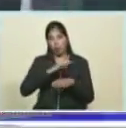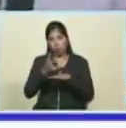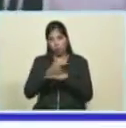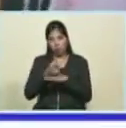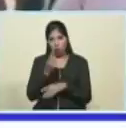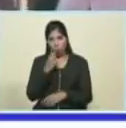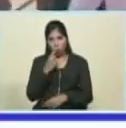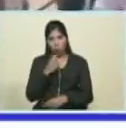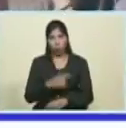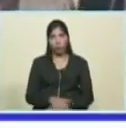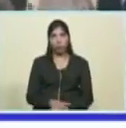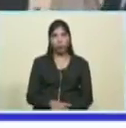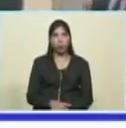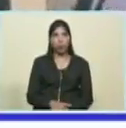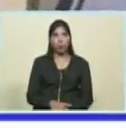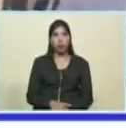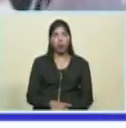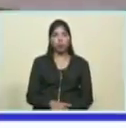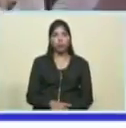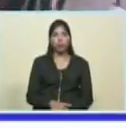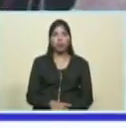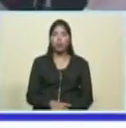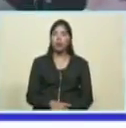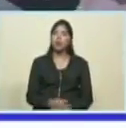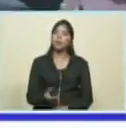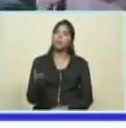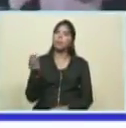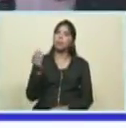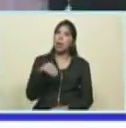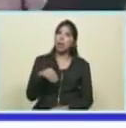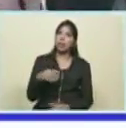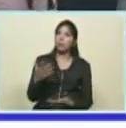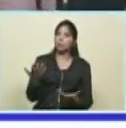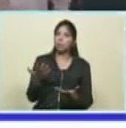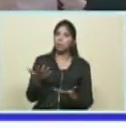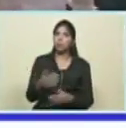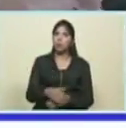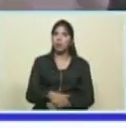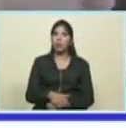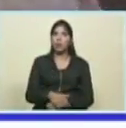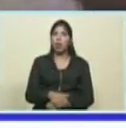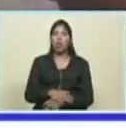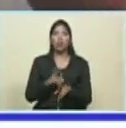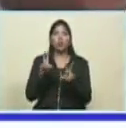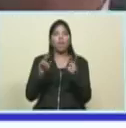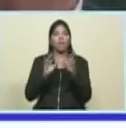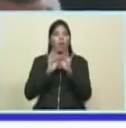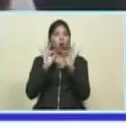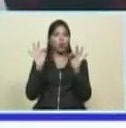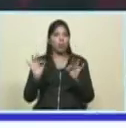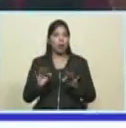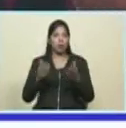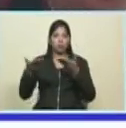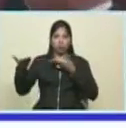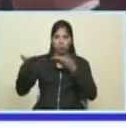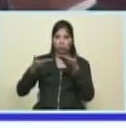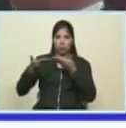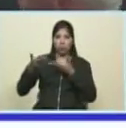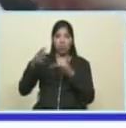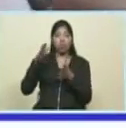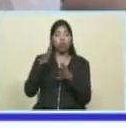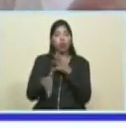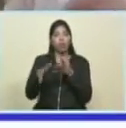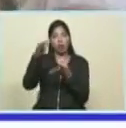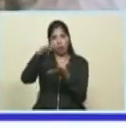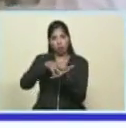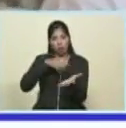igualmente estuvimos viendo nuevos nuevos campos de cooperación en materia de agricultura